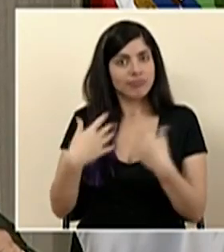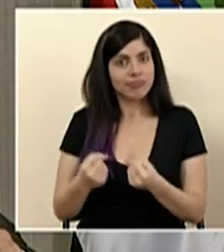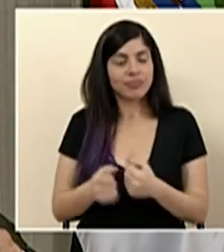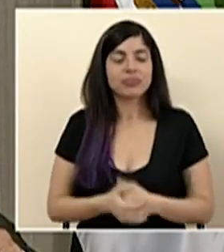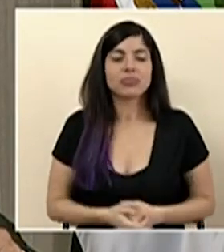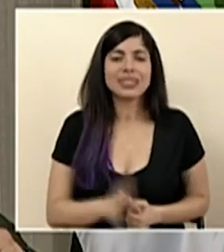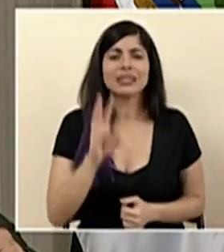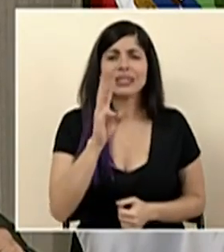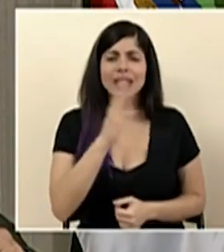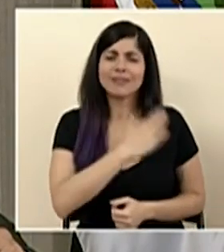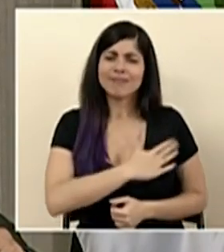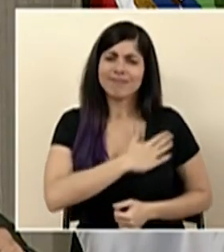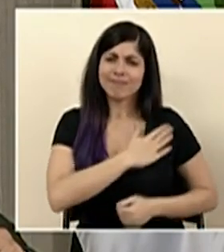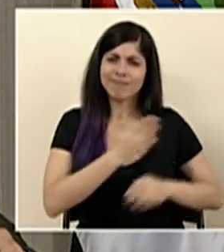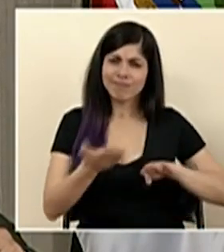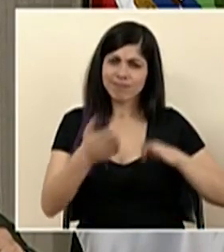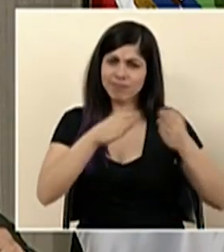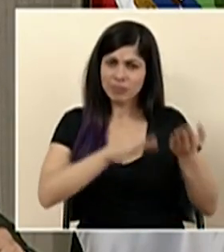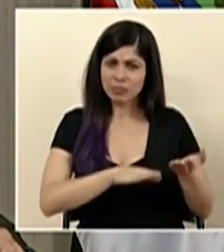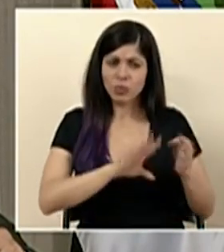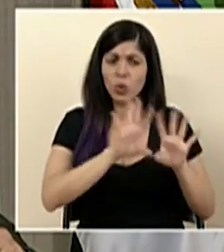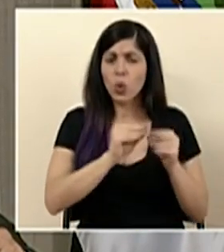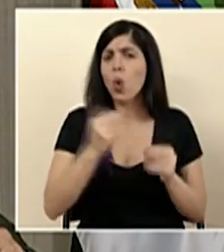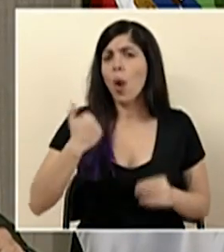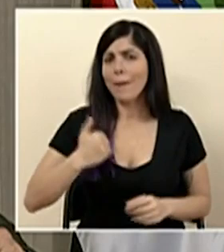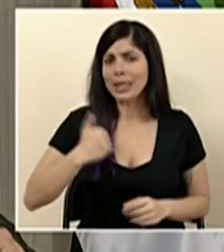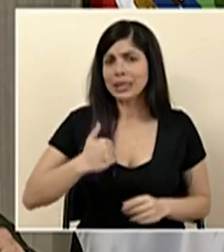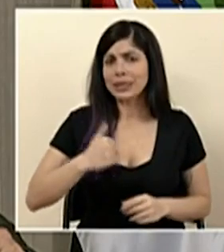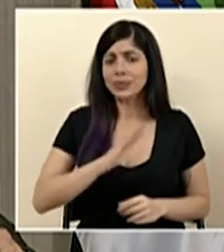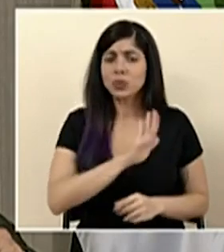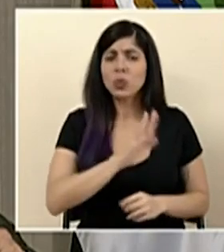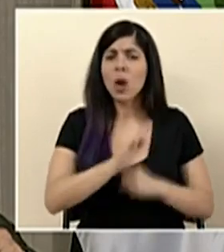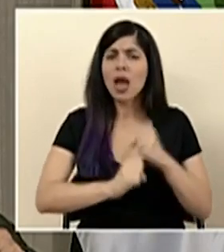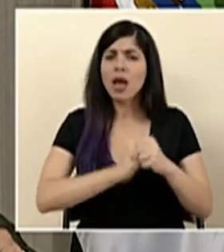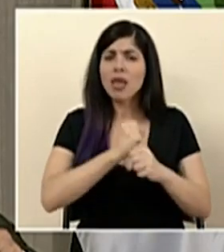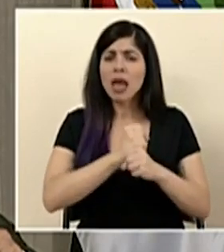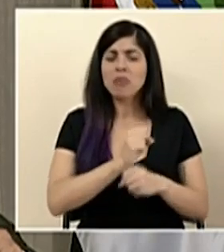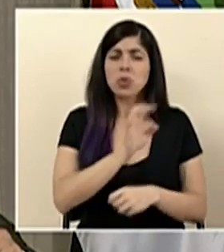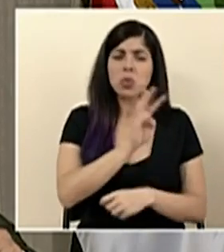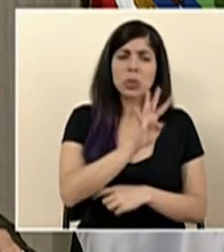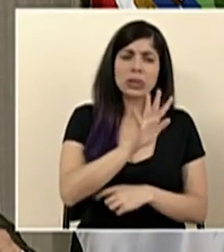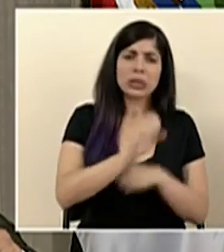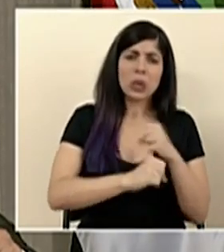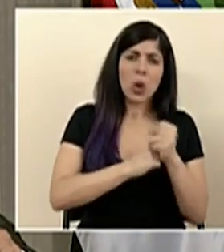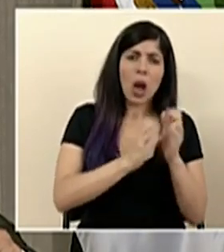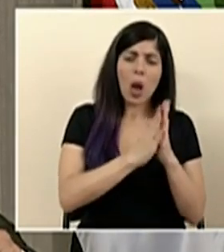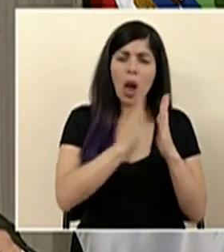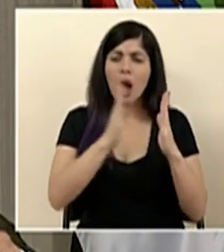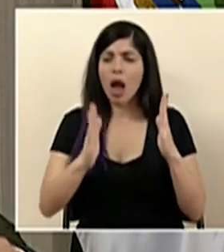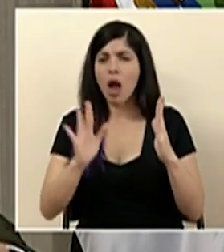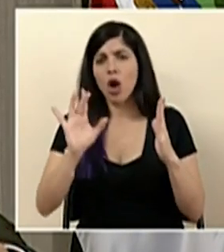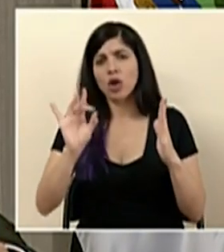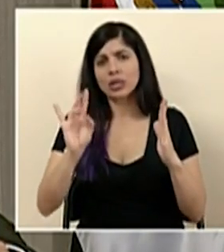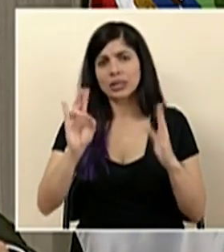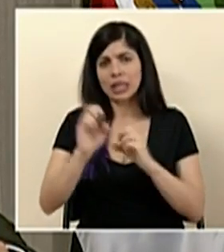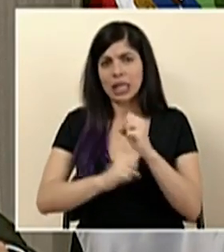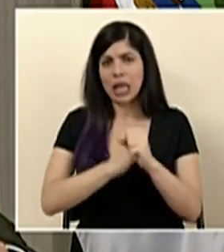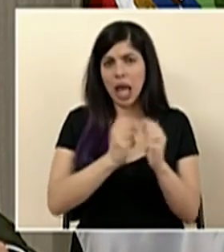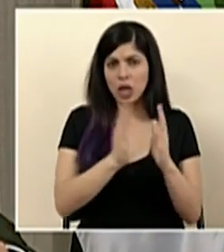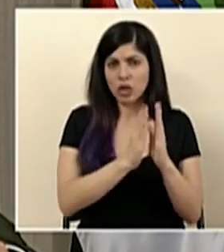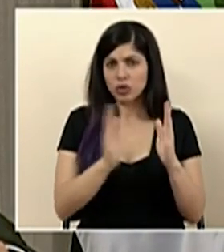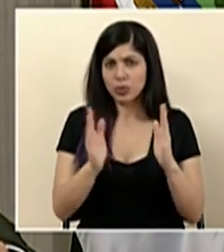lamentables fallecimientos, todos hombres con rango de edad que van desde los 45 hasta los 87 años.